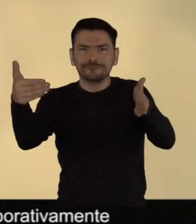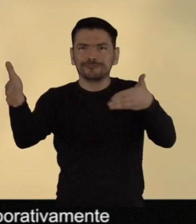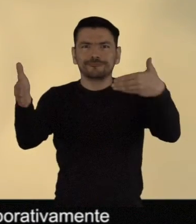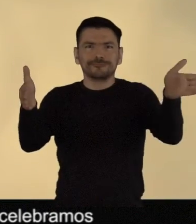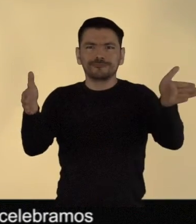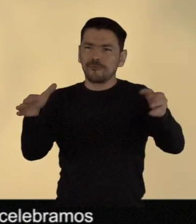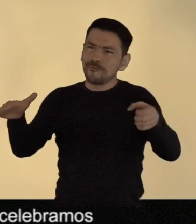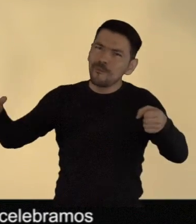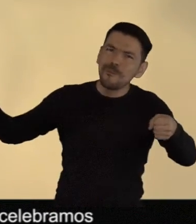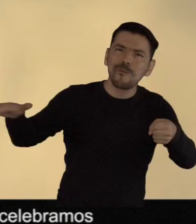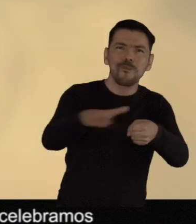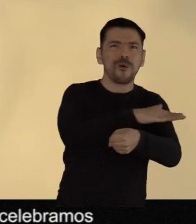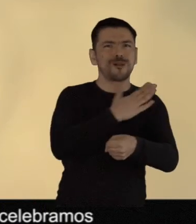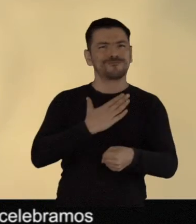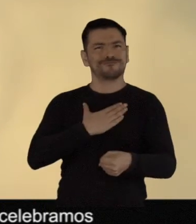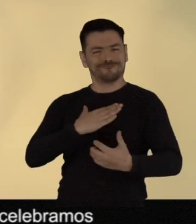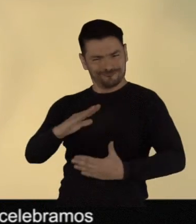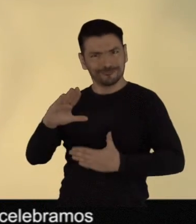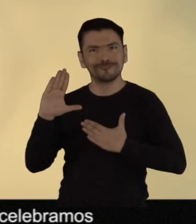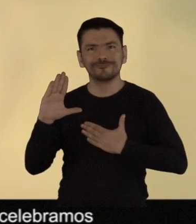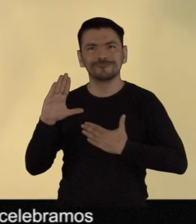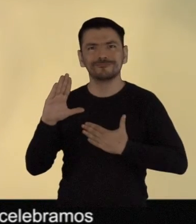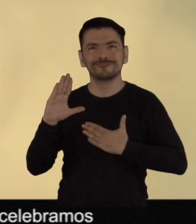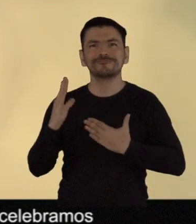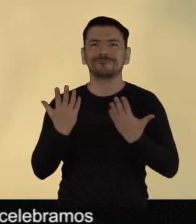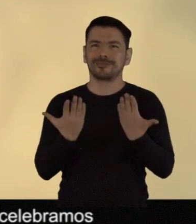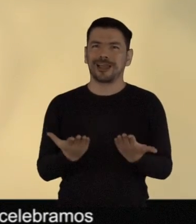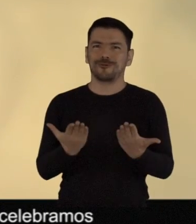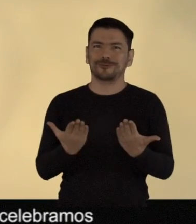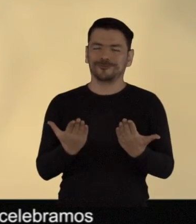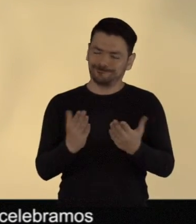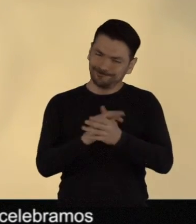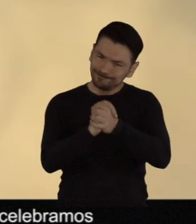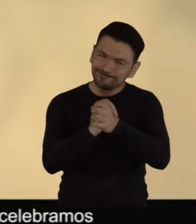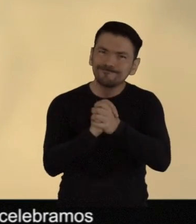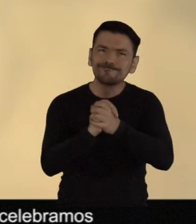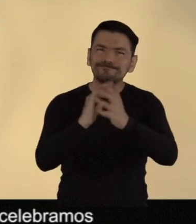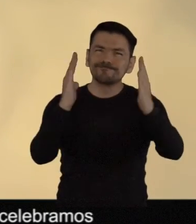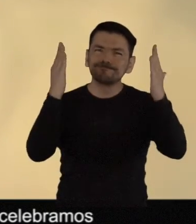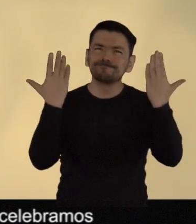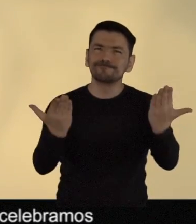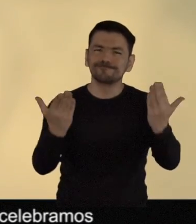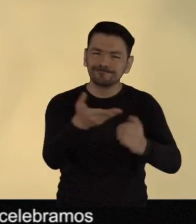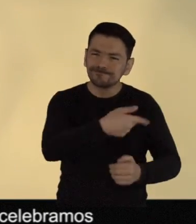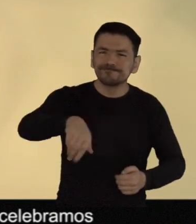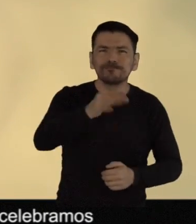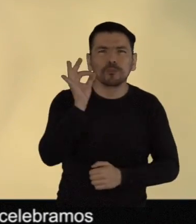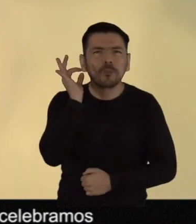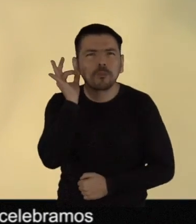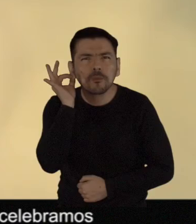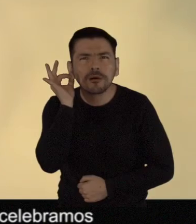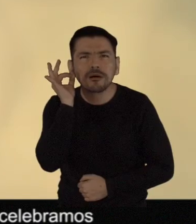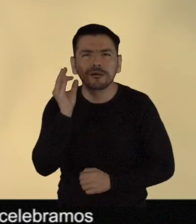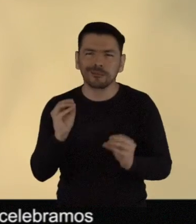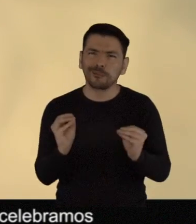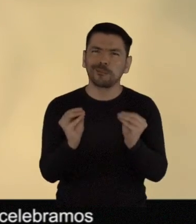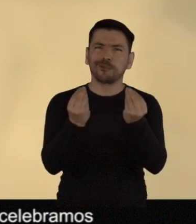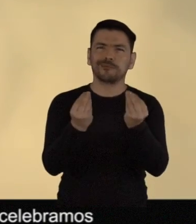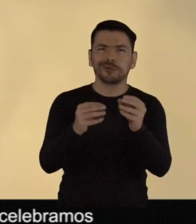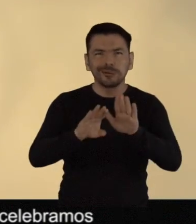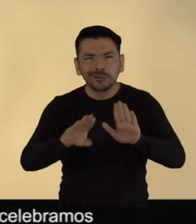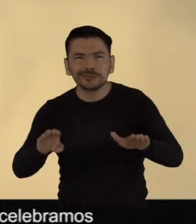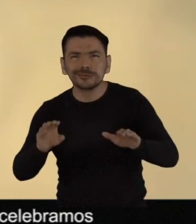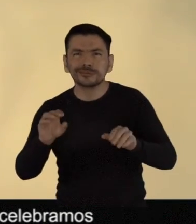sostenibles y no dejar a nadie atrás, desde UNICEF, saludamos a cada niña,